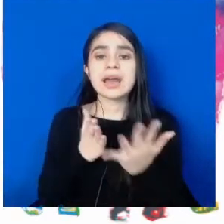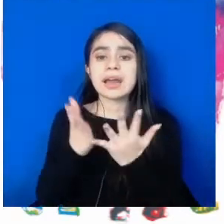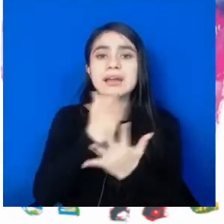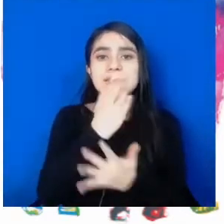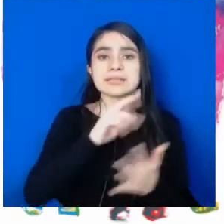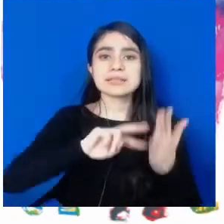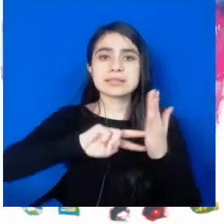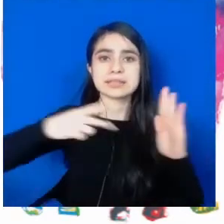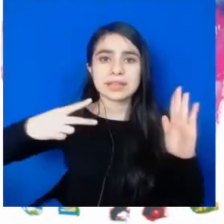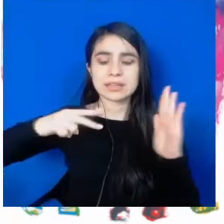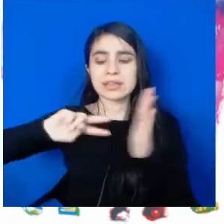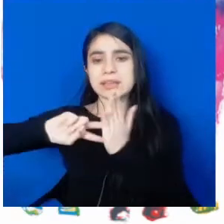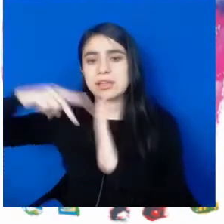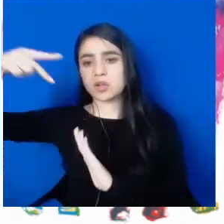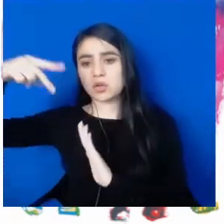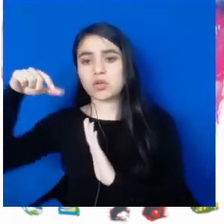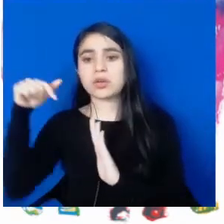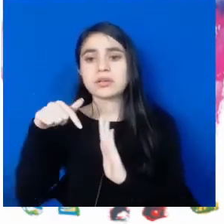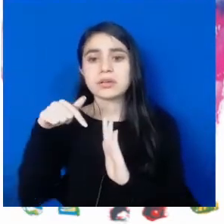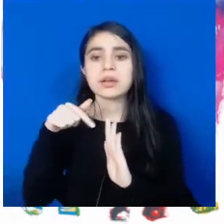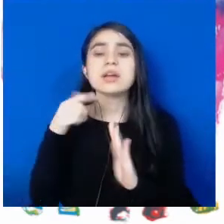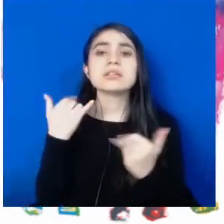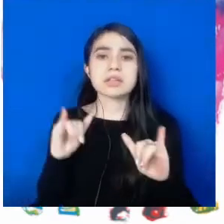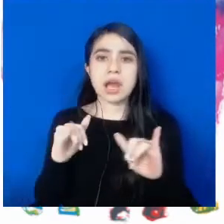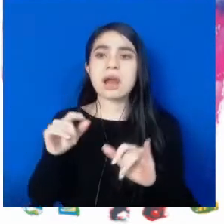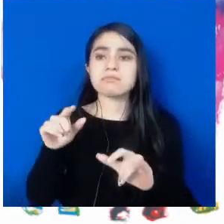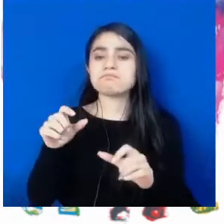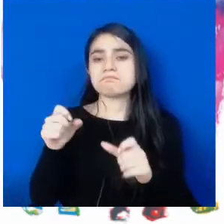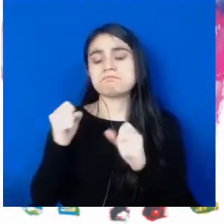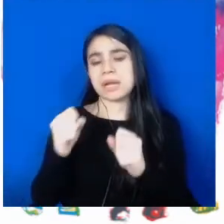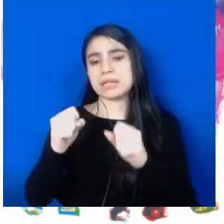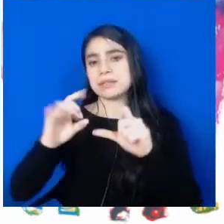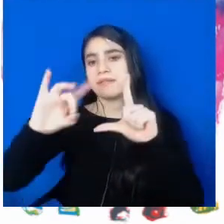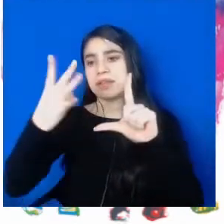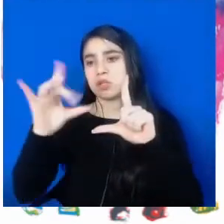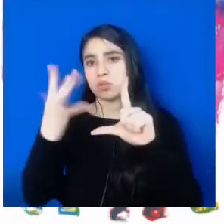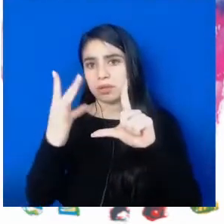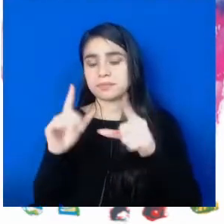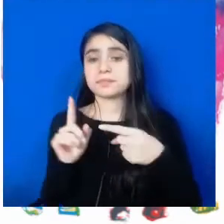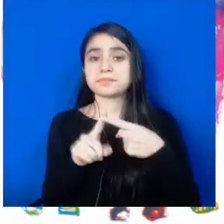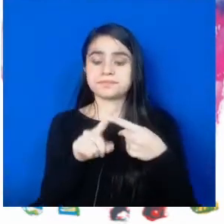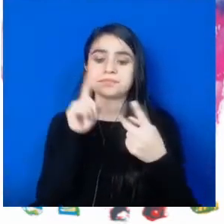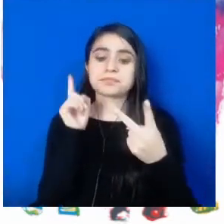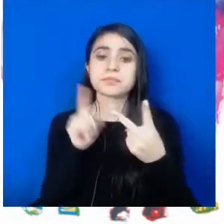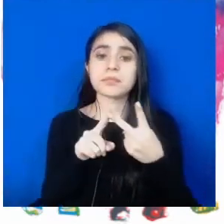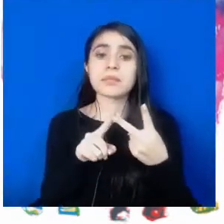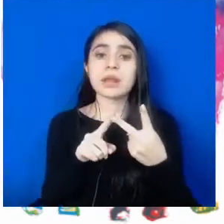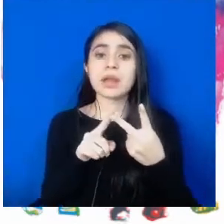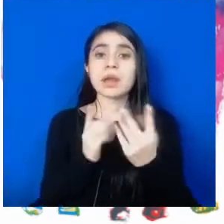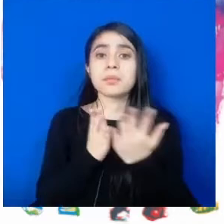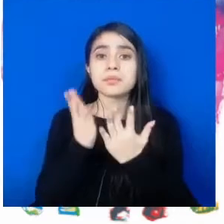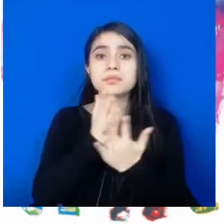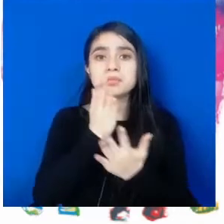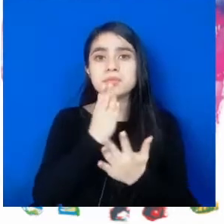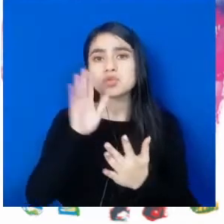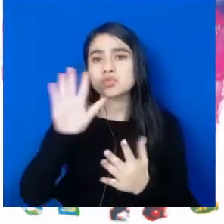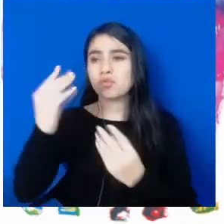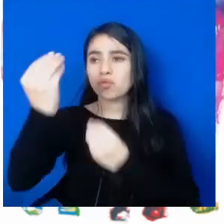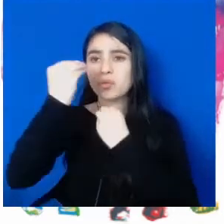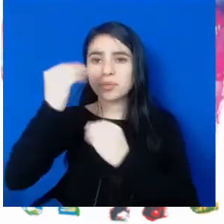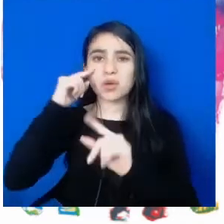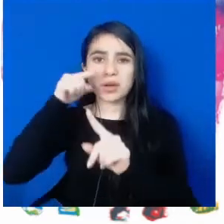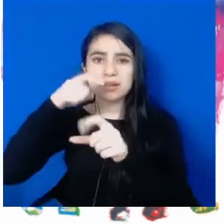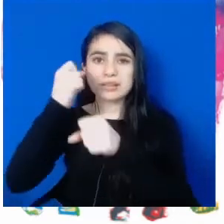tecnológicas, hemos tenido mayor virtualidad. En los programas de formación para el trabajo y desarrollo